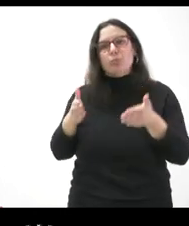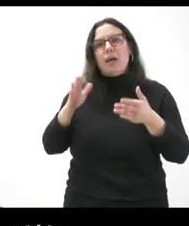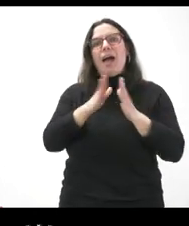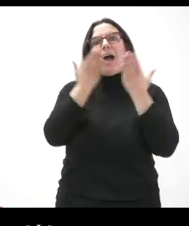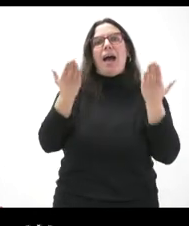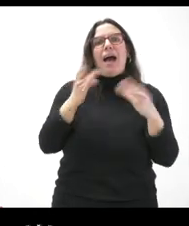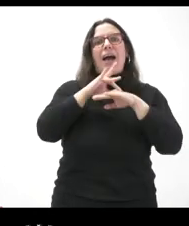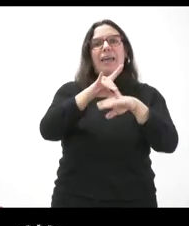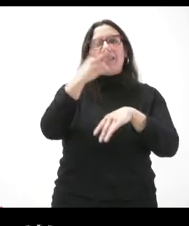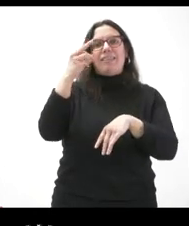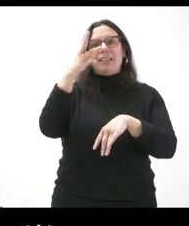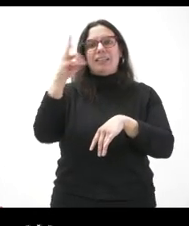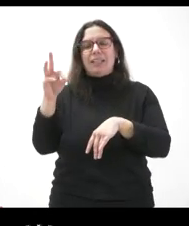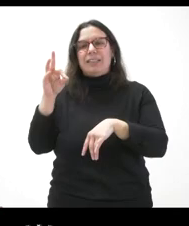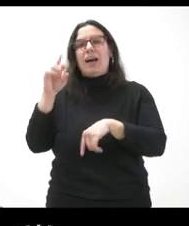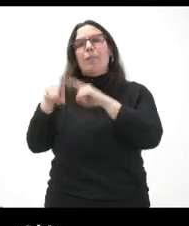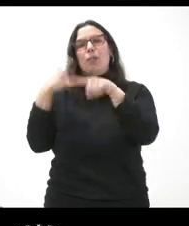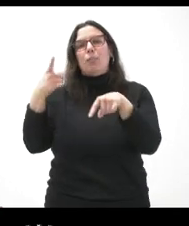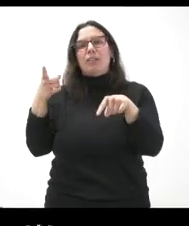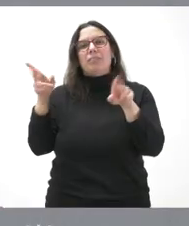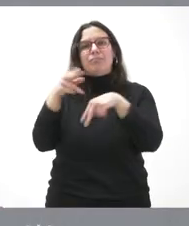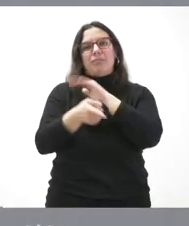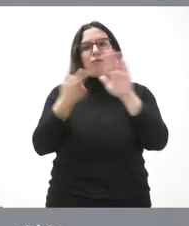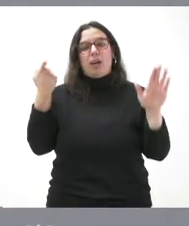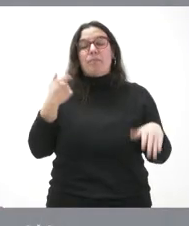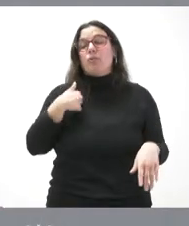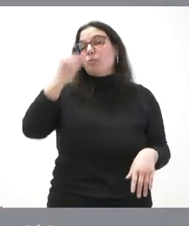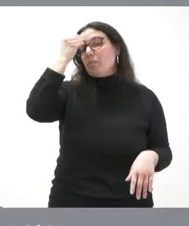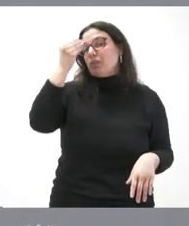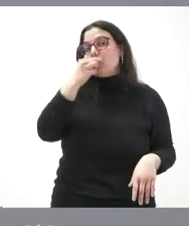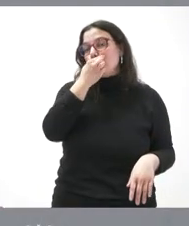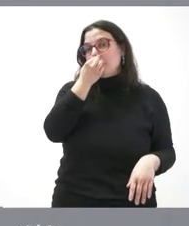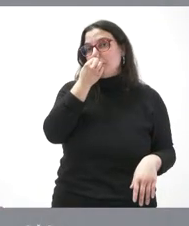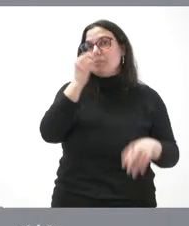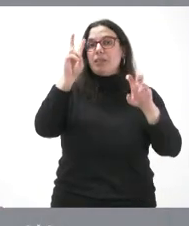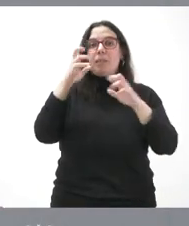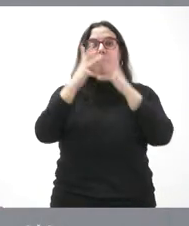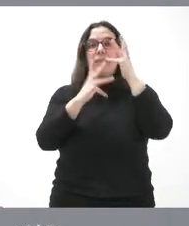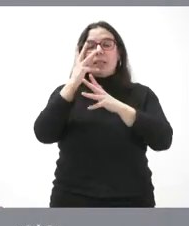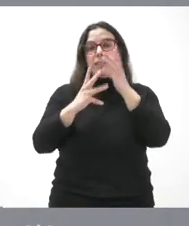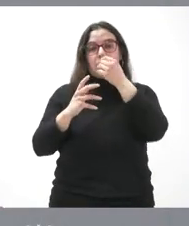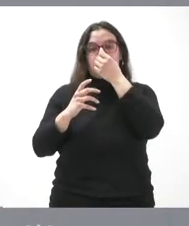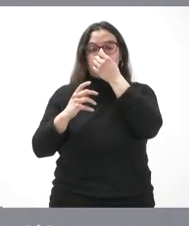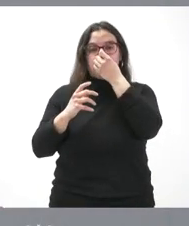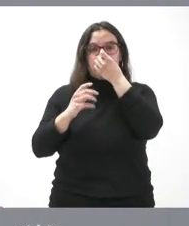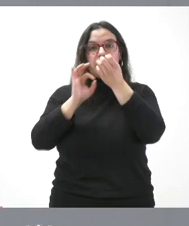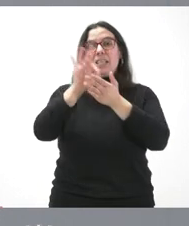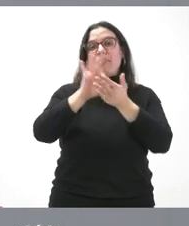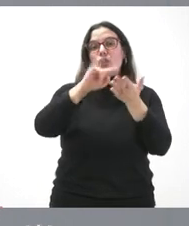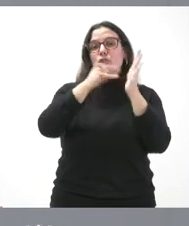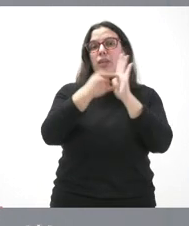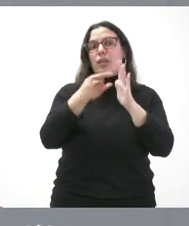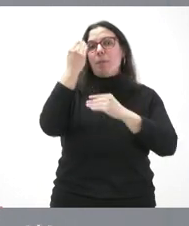suprimirlo por la Unión Europea en concepto genérico. Yo creo que desde el punto de vista administrativo, pensaron los servicios técnicos que la mejor forma de ubicarlo